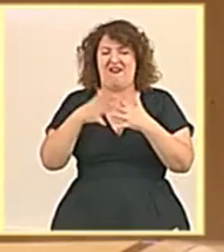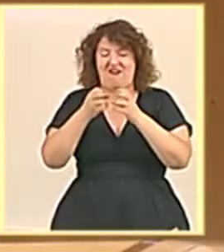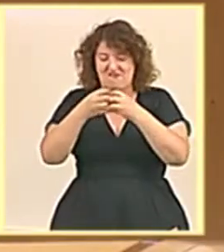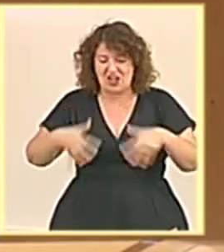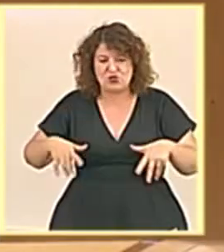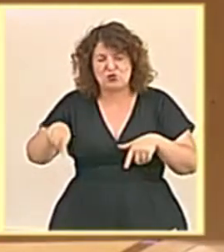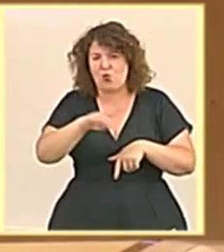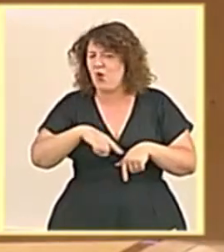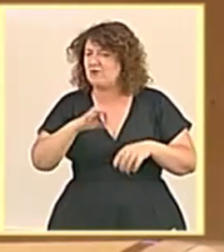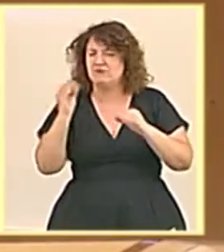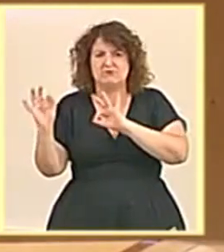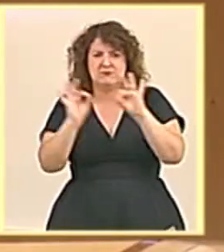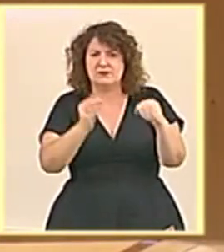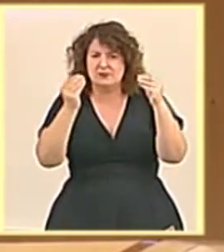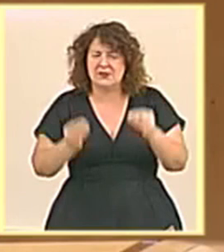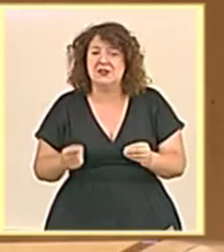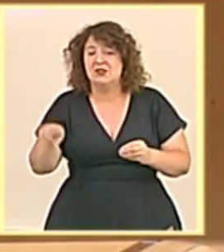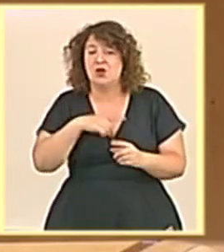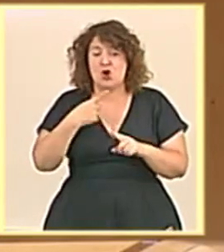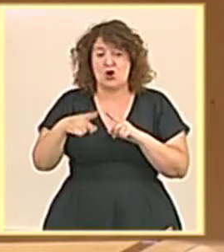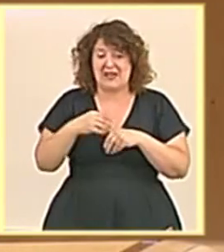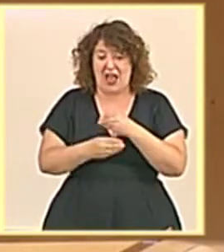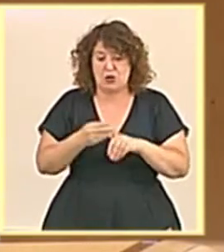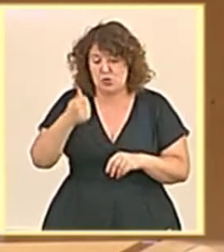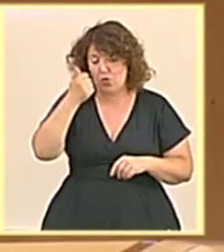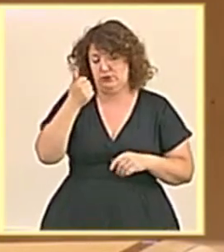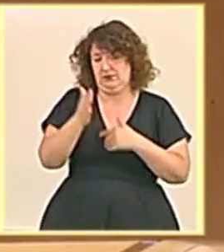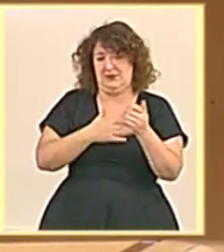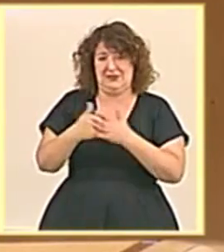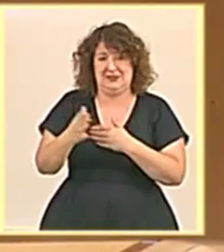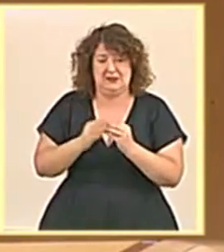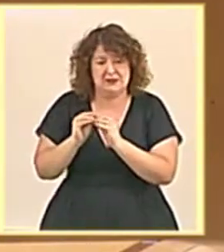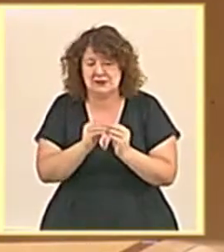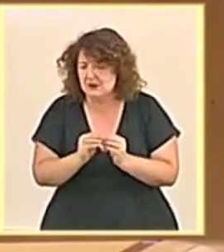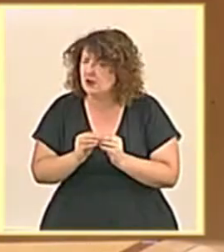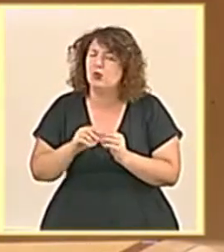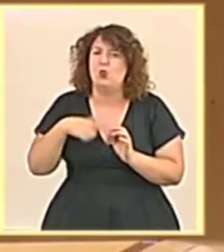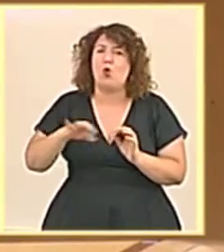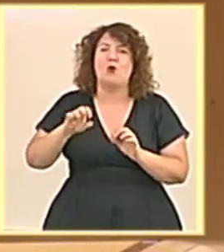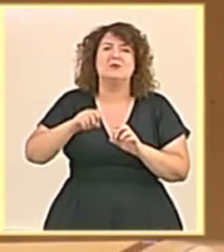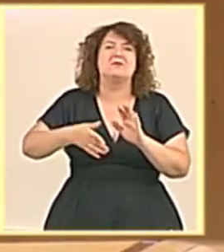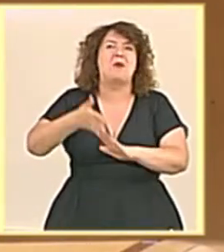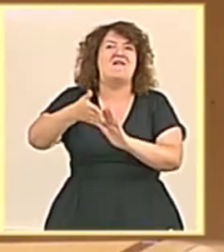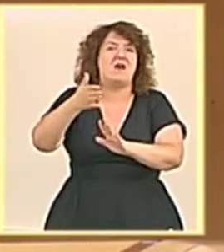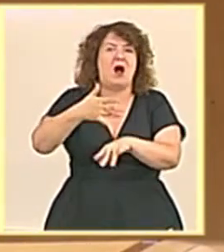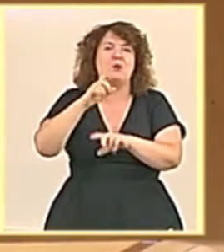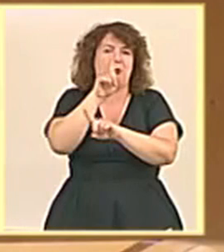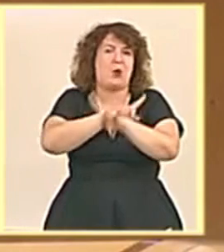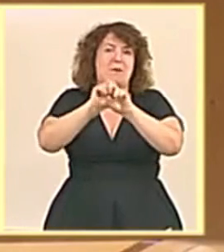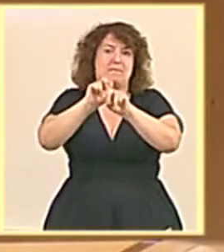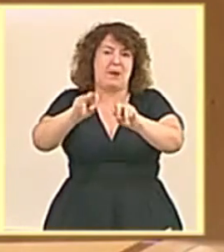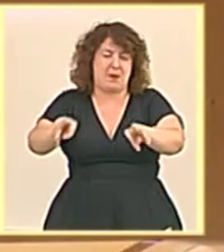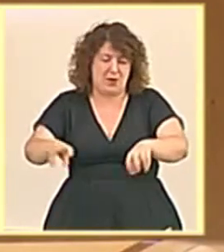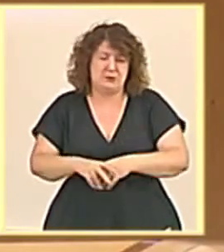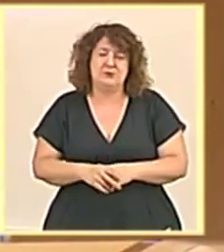que los obstáculos hechos por la mano del hombre generen un problema incrementado a lo largo de los años es clave.